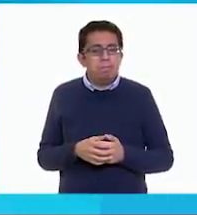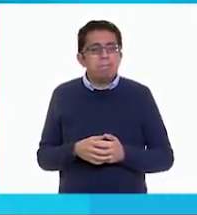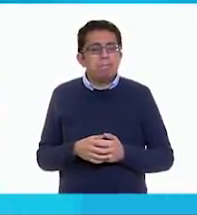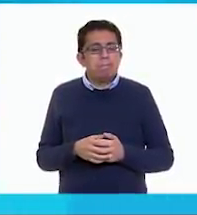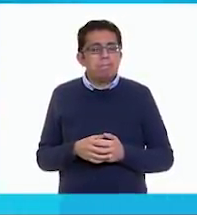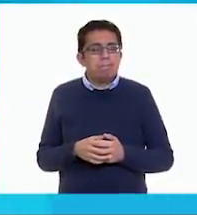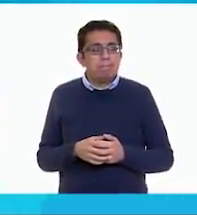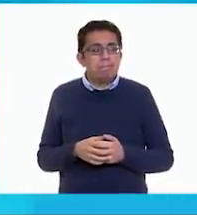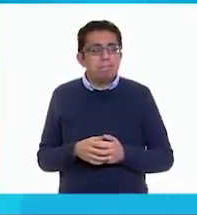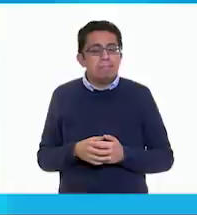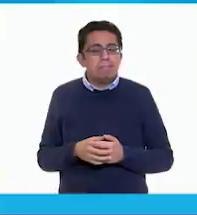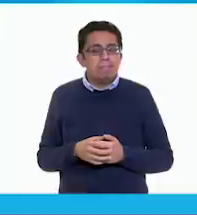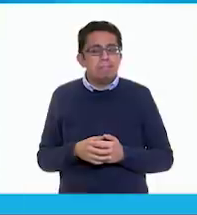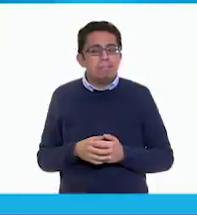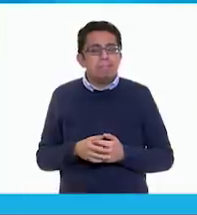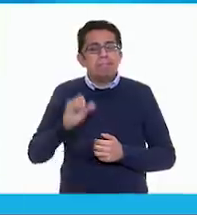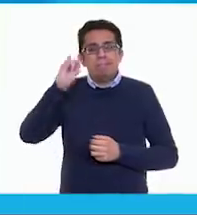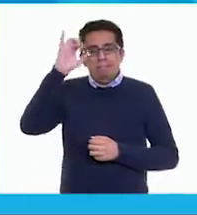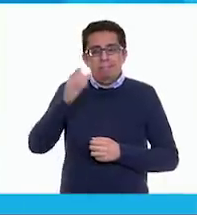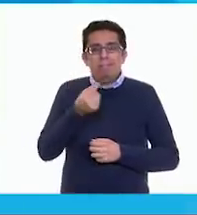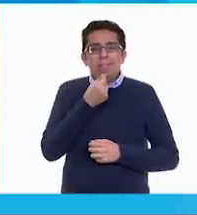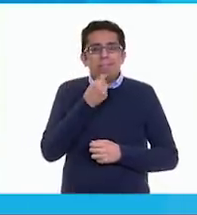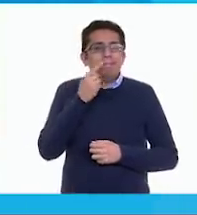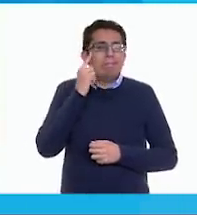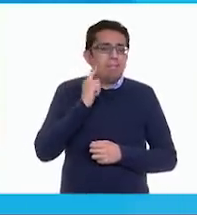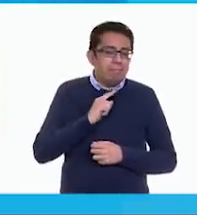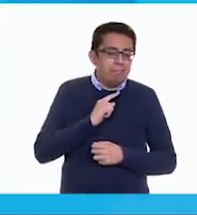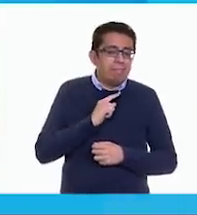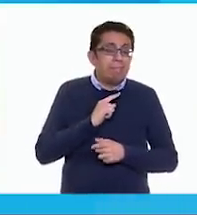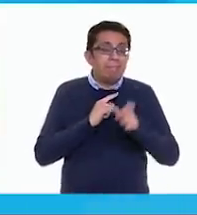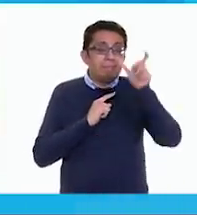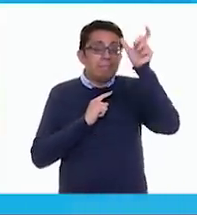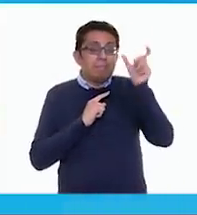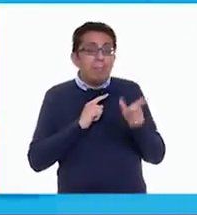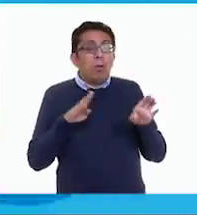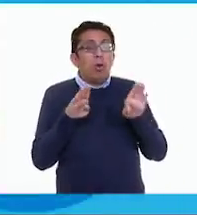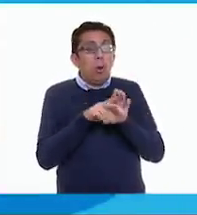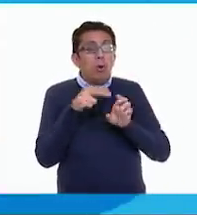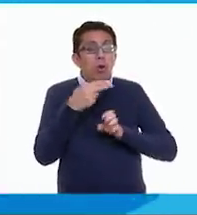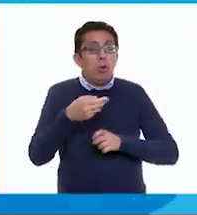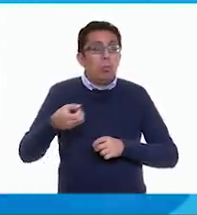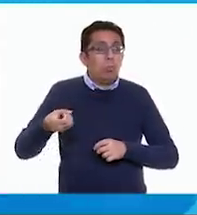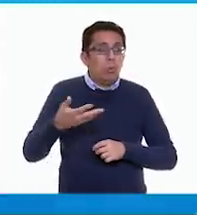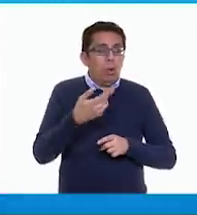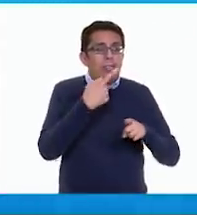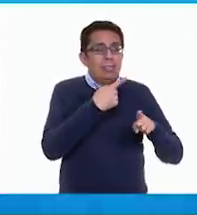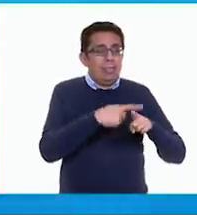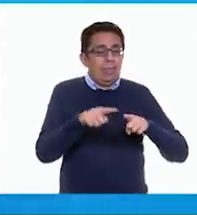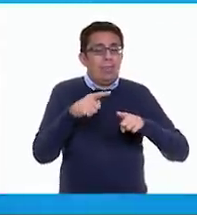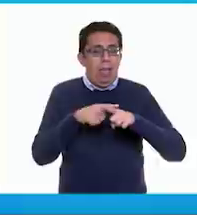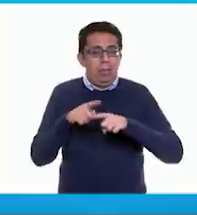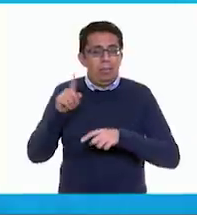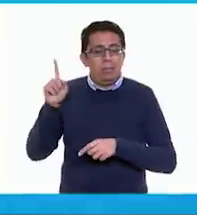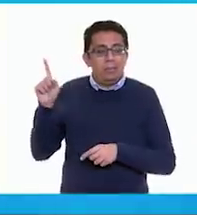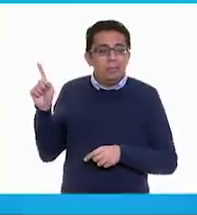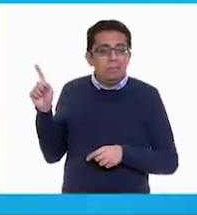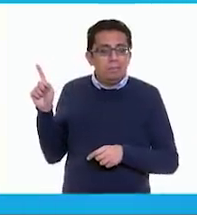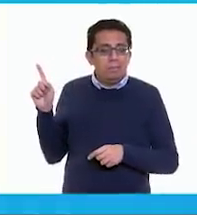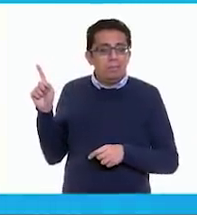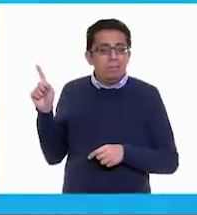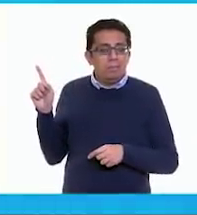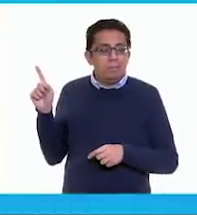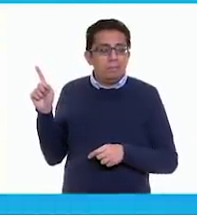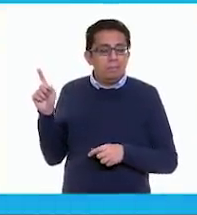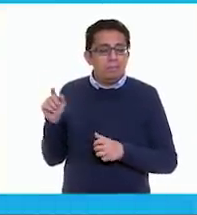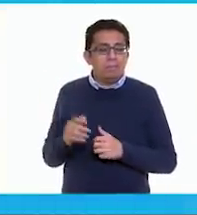Viene la imagen de la niña y viene, ¿cómo se le dice? Mira, vienen... Niña, chica, chamaca, huerca, morrita, escuincle y